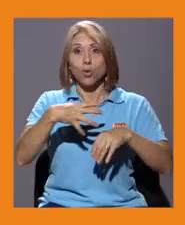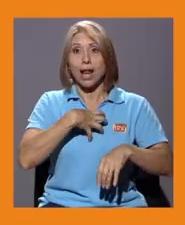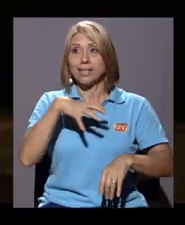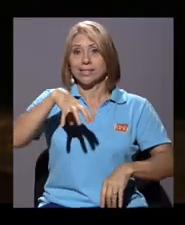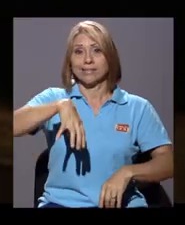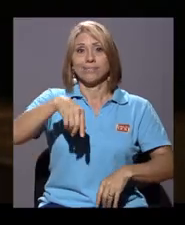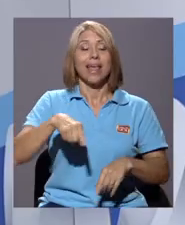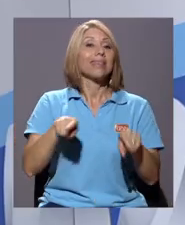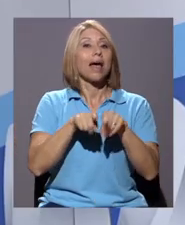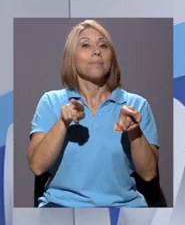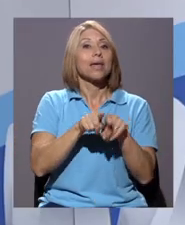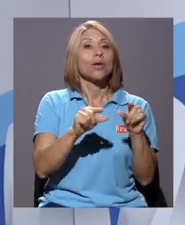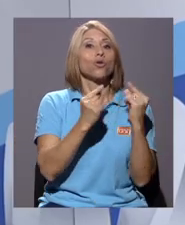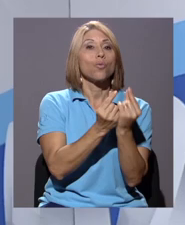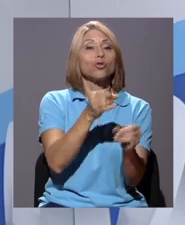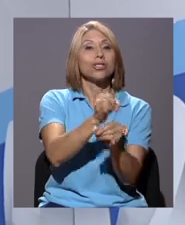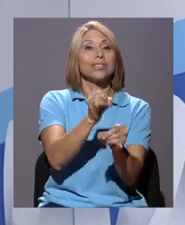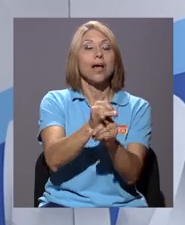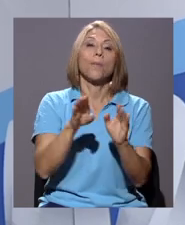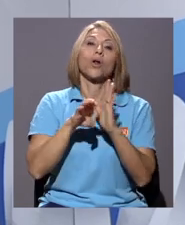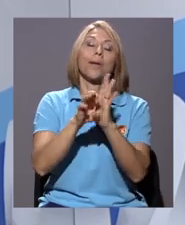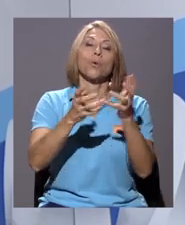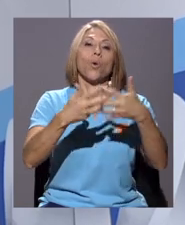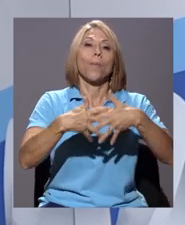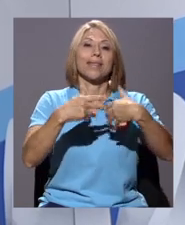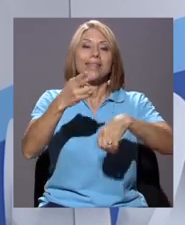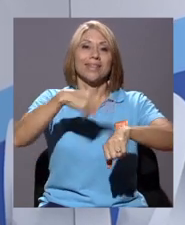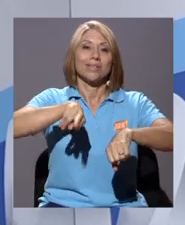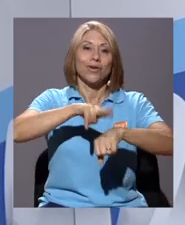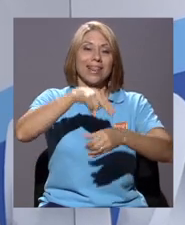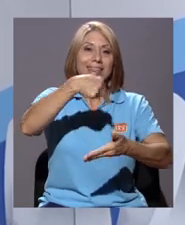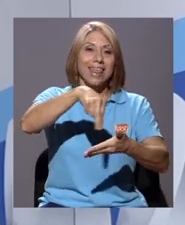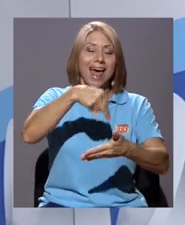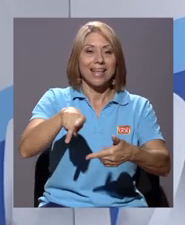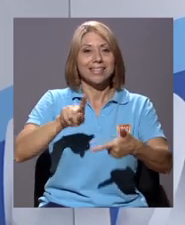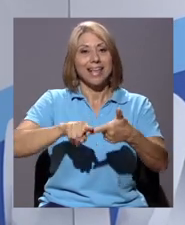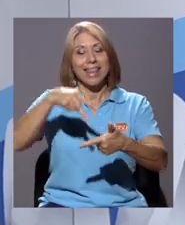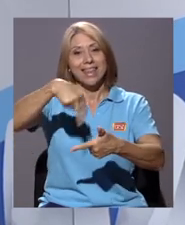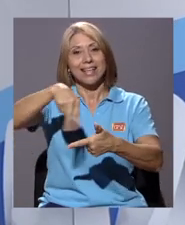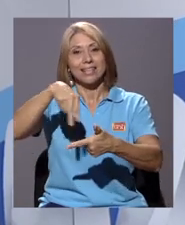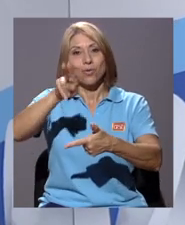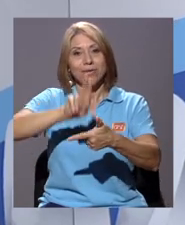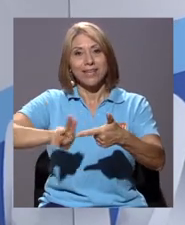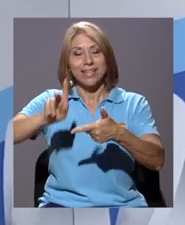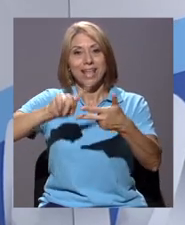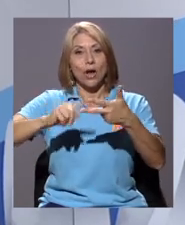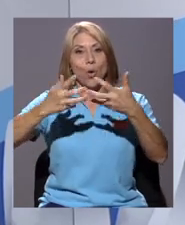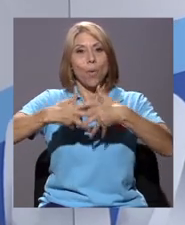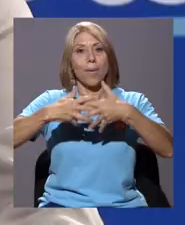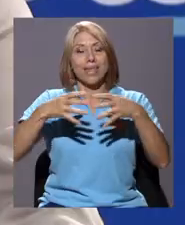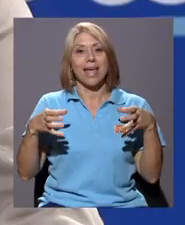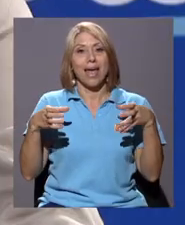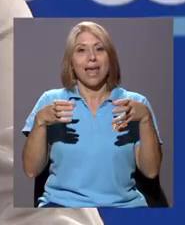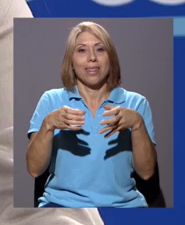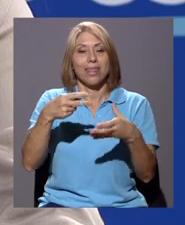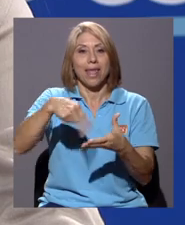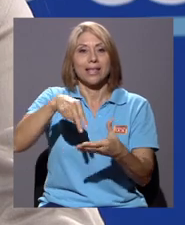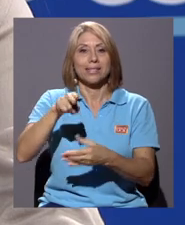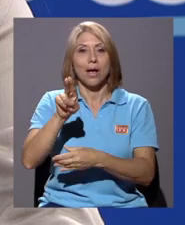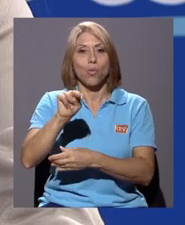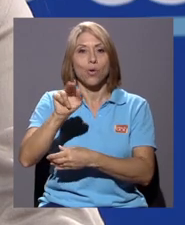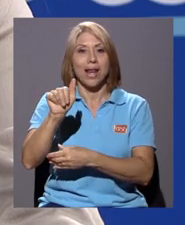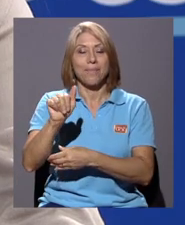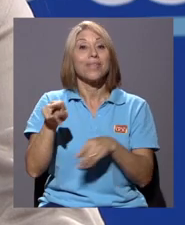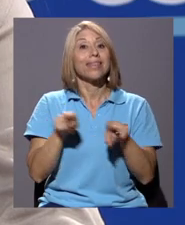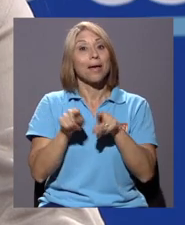los grupos institucionales como la Compañía Nacional de Danza, como Danza Universitaria, la Compañía de Cámara Danza 1. Además tenemos